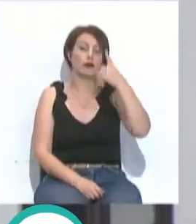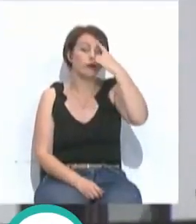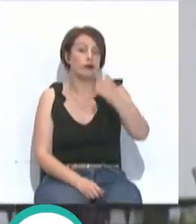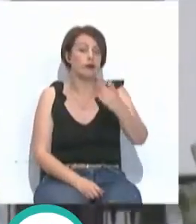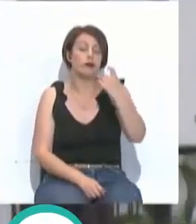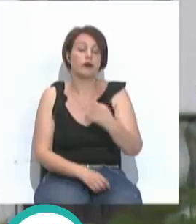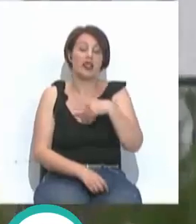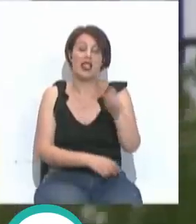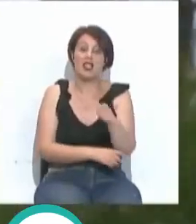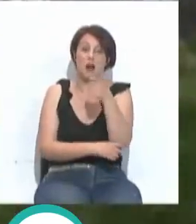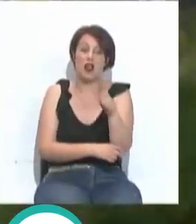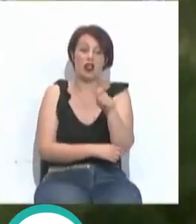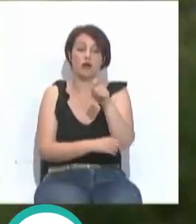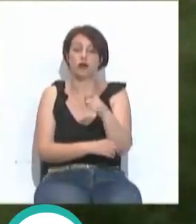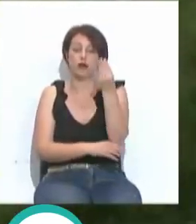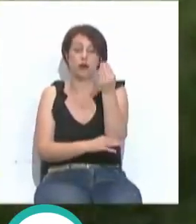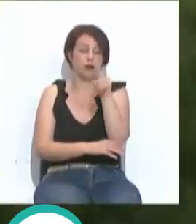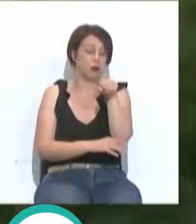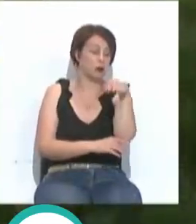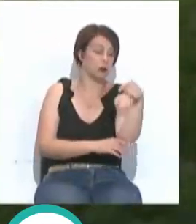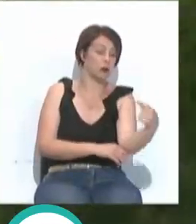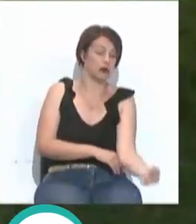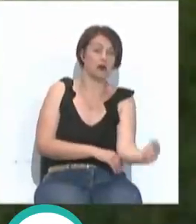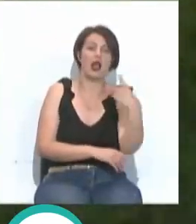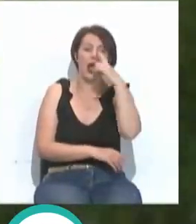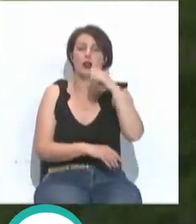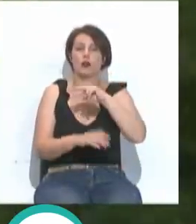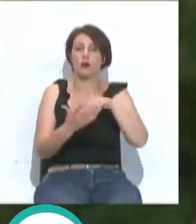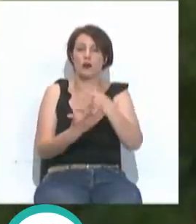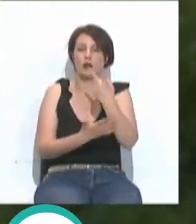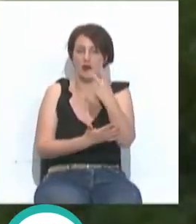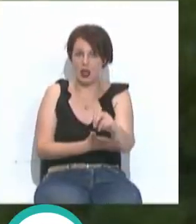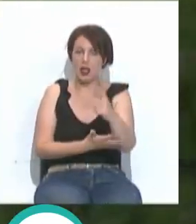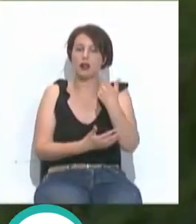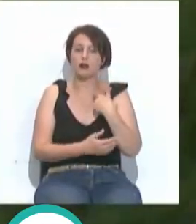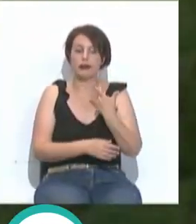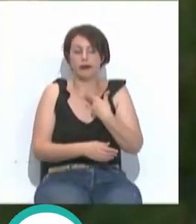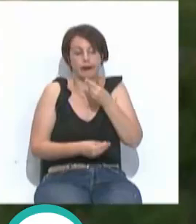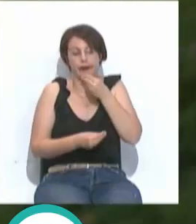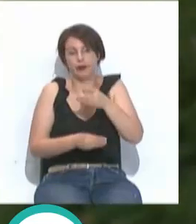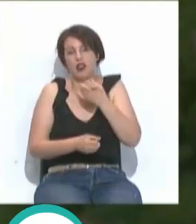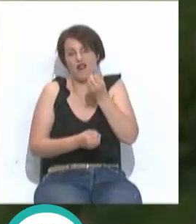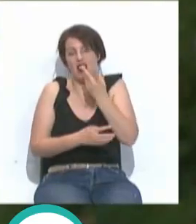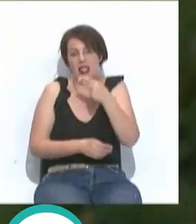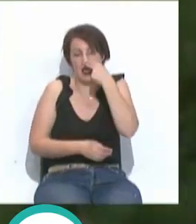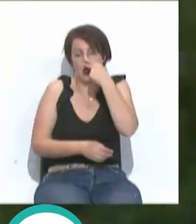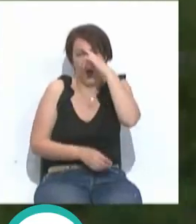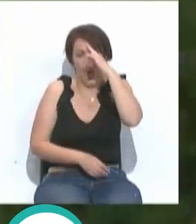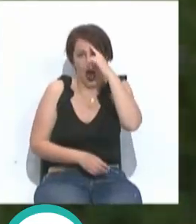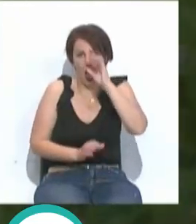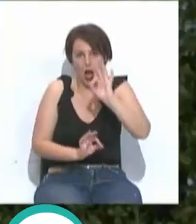recordar que este elemento se desprendió del conjunto escultórico en el año 2020 y que es declarado Bien de Interés Cultural.